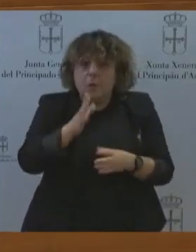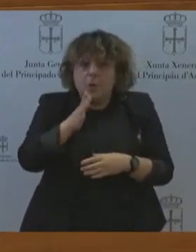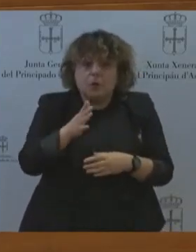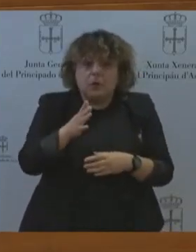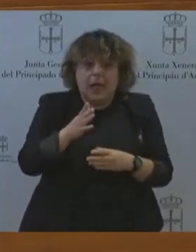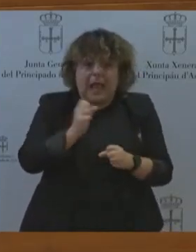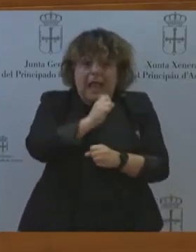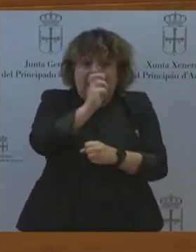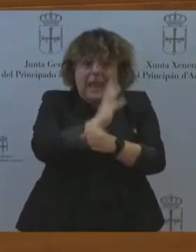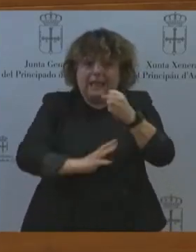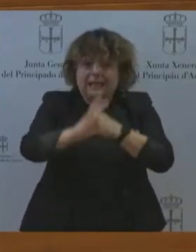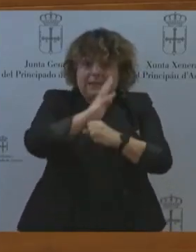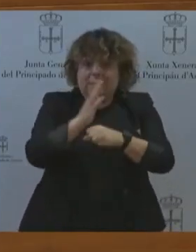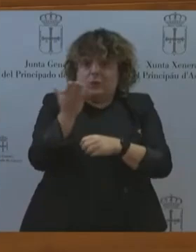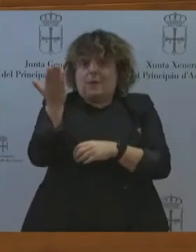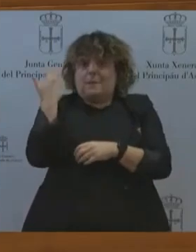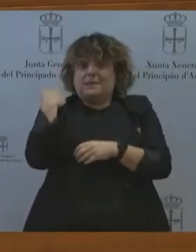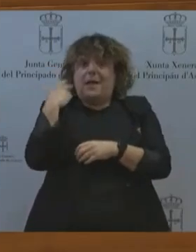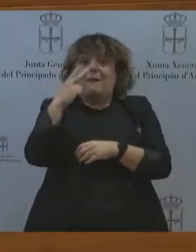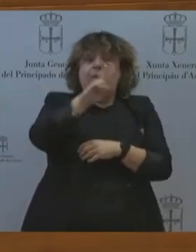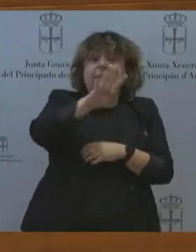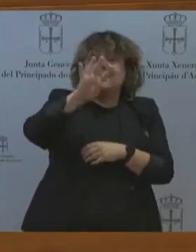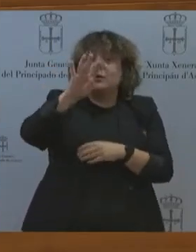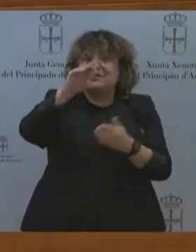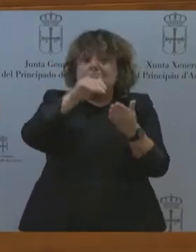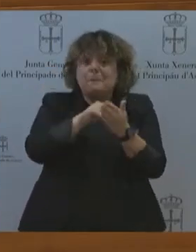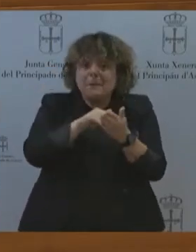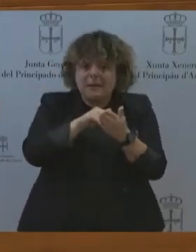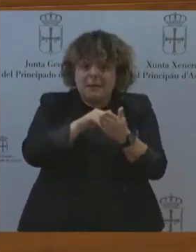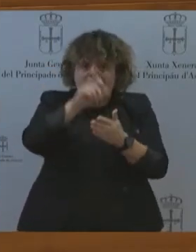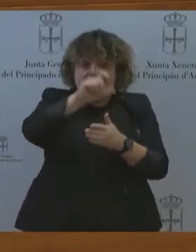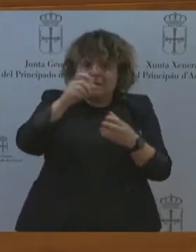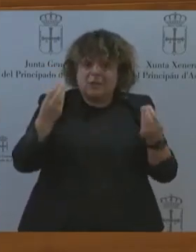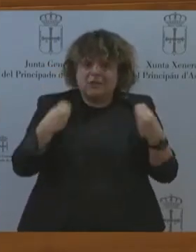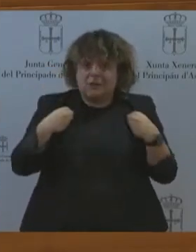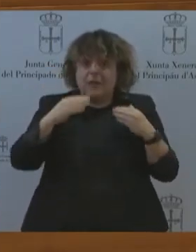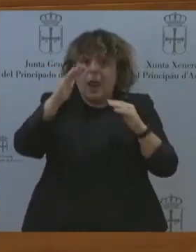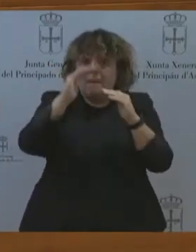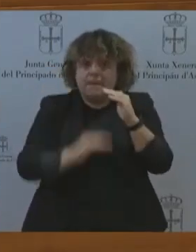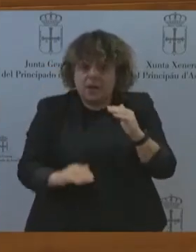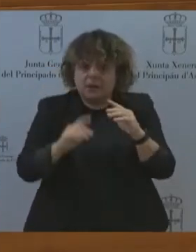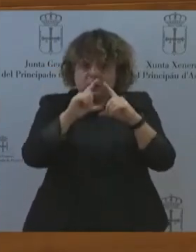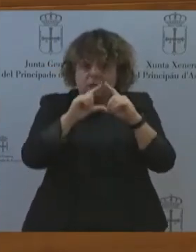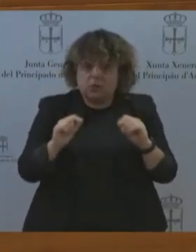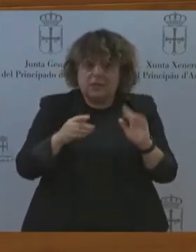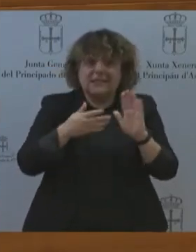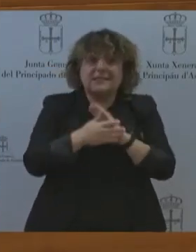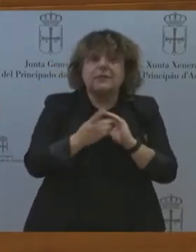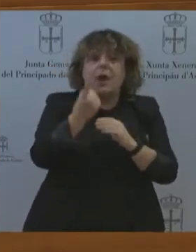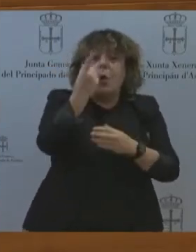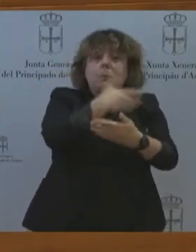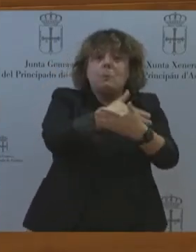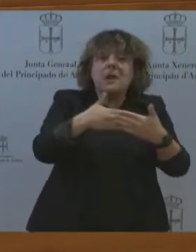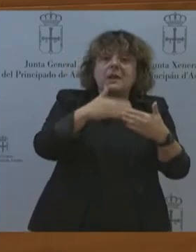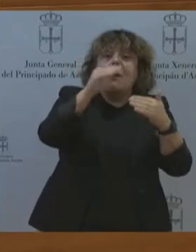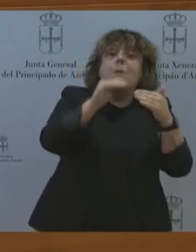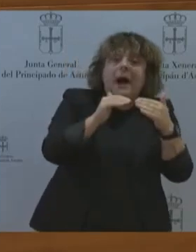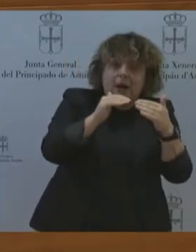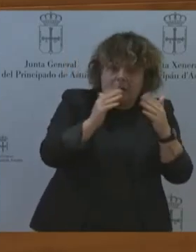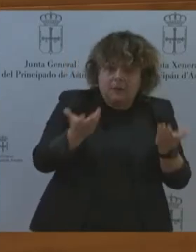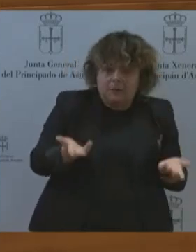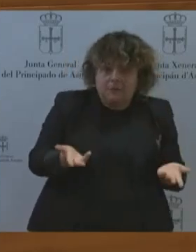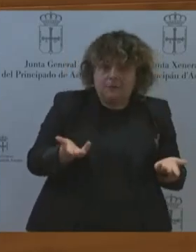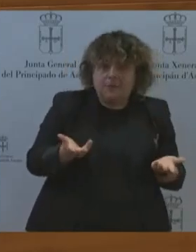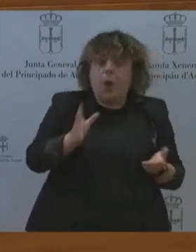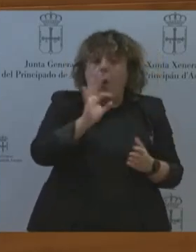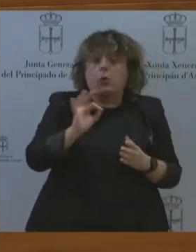habitantes más. Lo que nos ha llevado casi a bajar del millón de habitantes. O que las perspectivas, si nada cambien, apunten a que